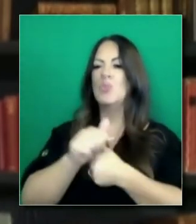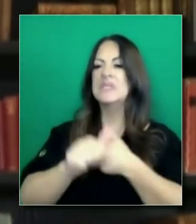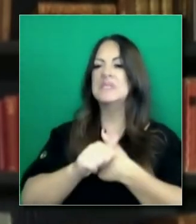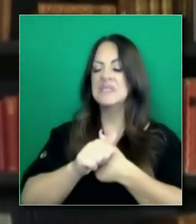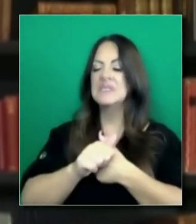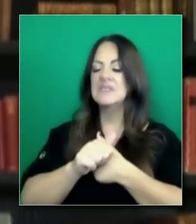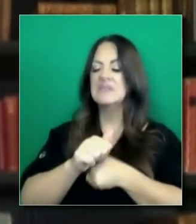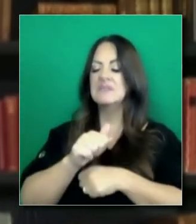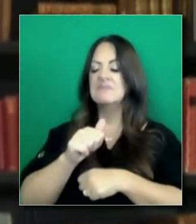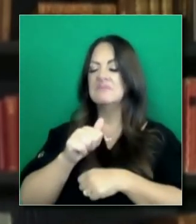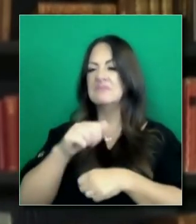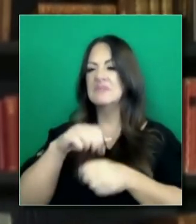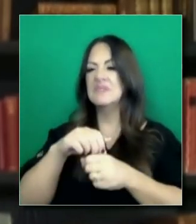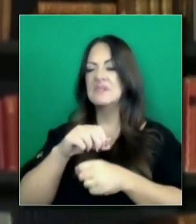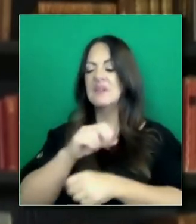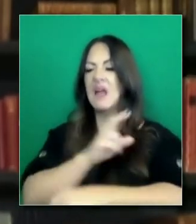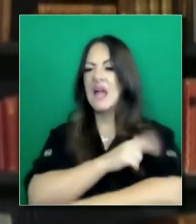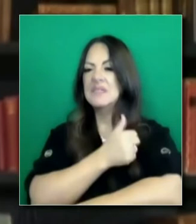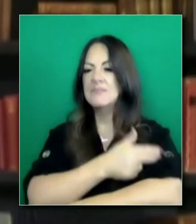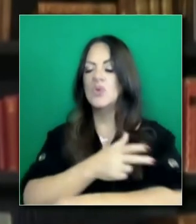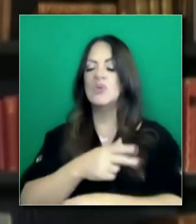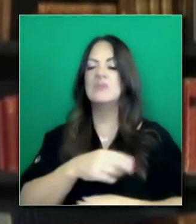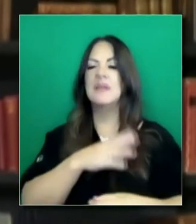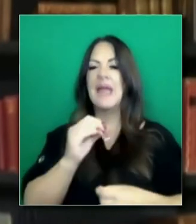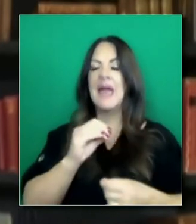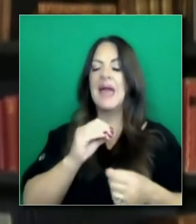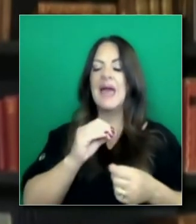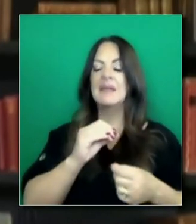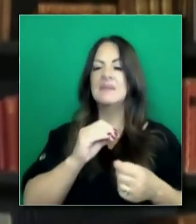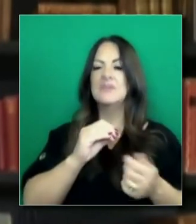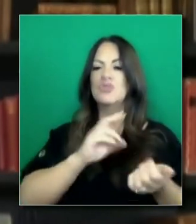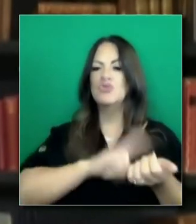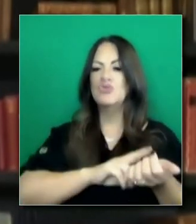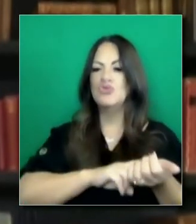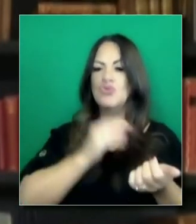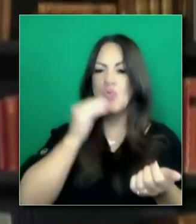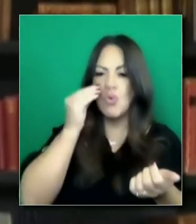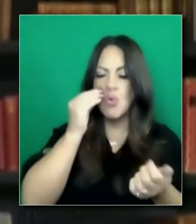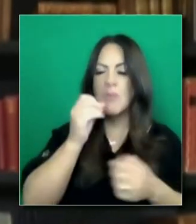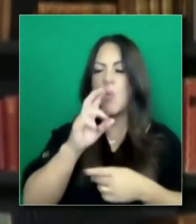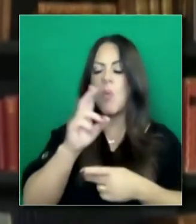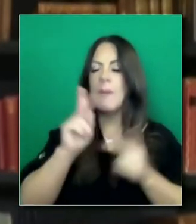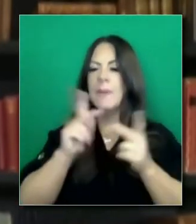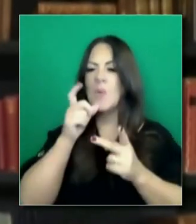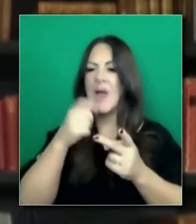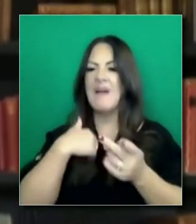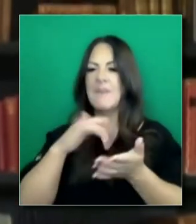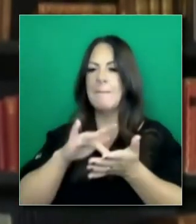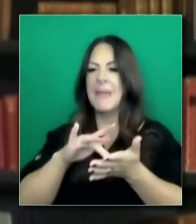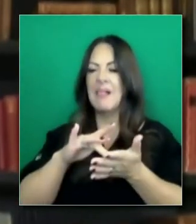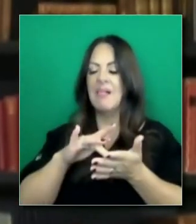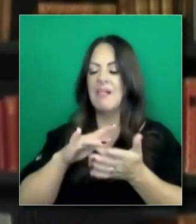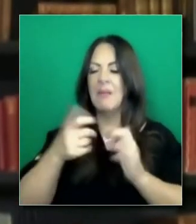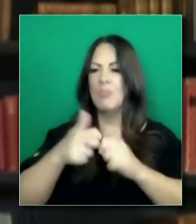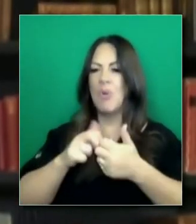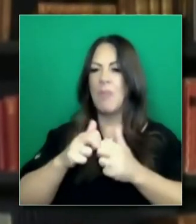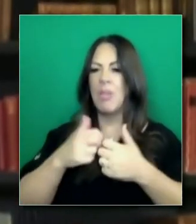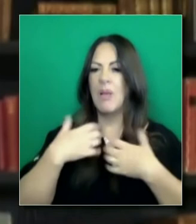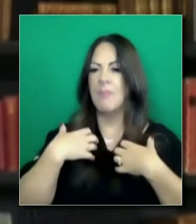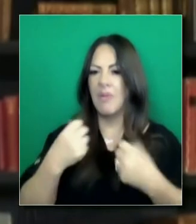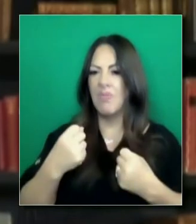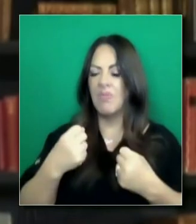y con reos de alto riesgo en ciertos centros de corrección y los que son vulnerables médicamente